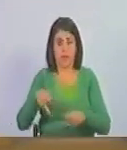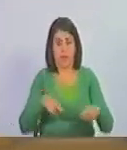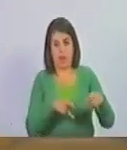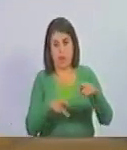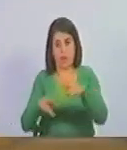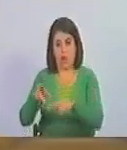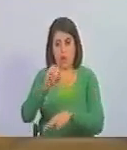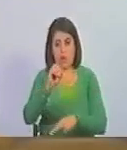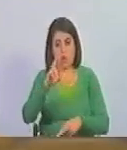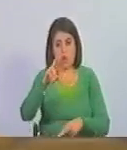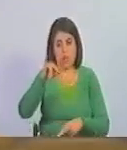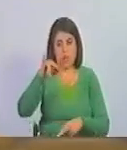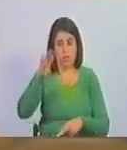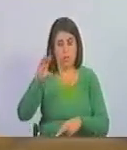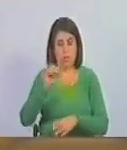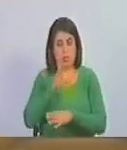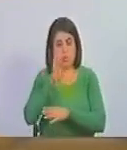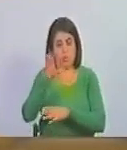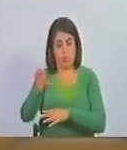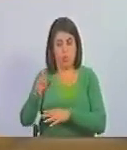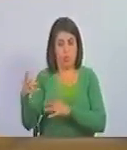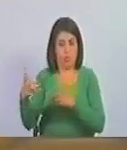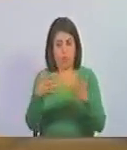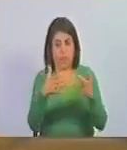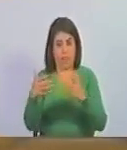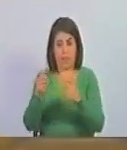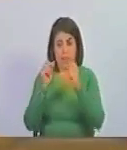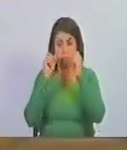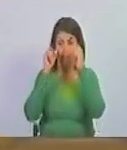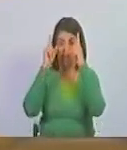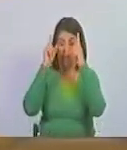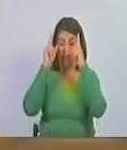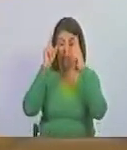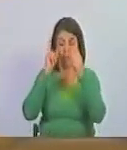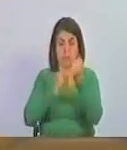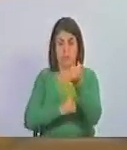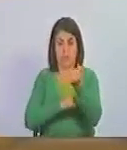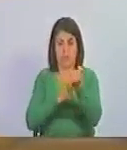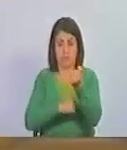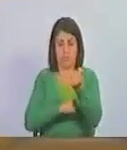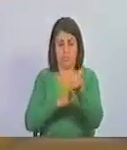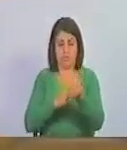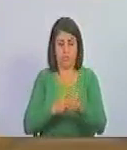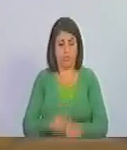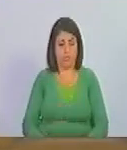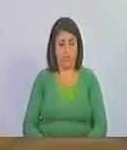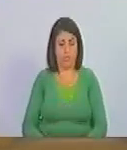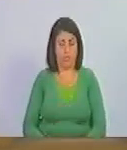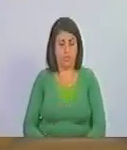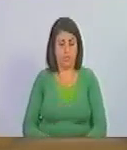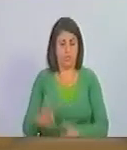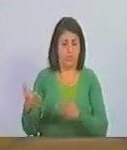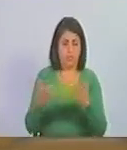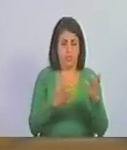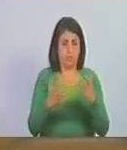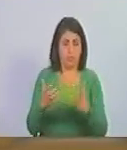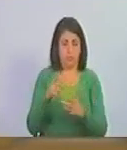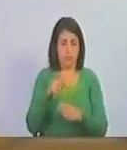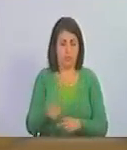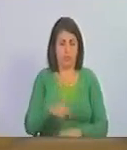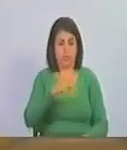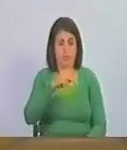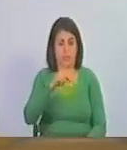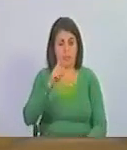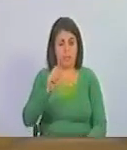Orinoco y ahí dos batallas impresionantes queridos hermanos y hermanas. La batalla fluvial de